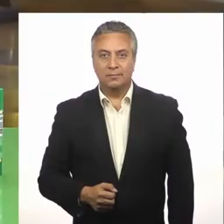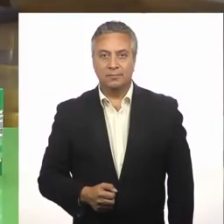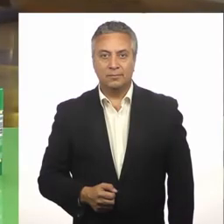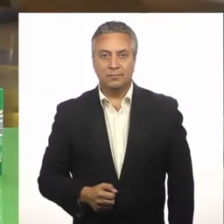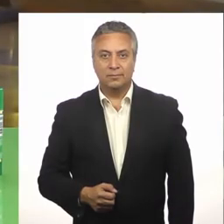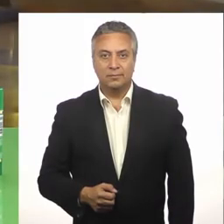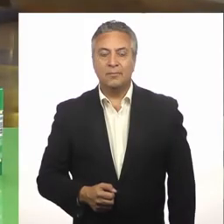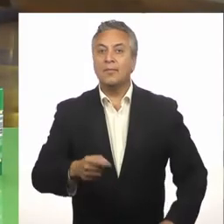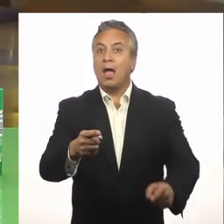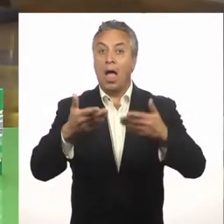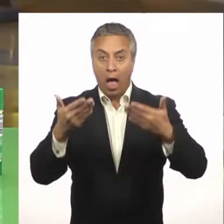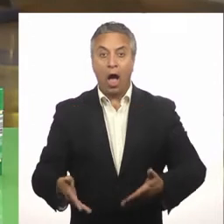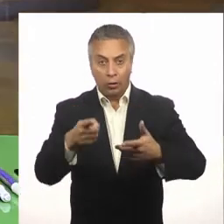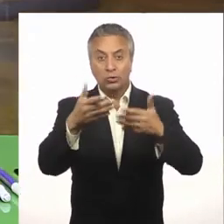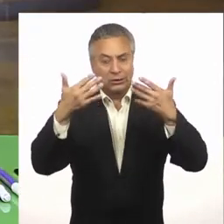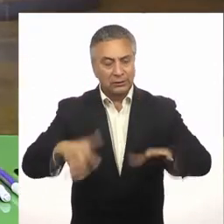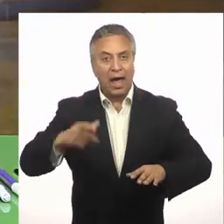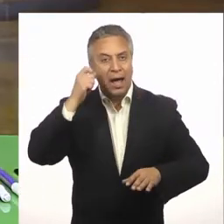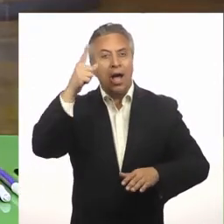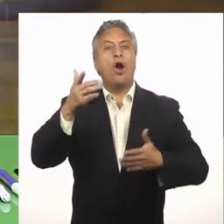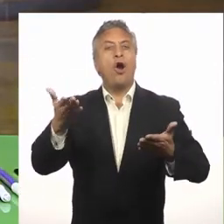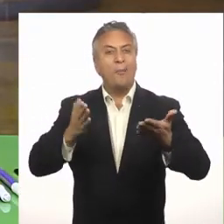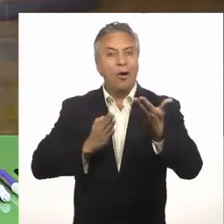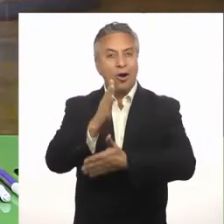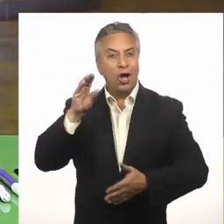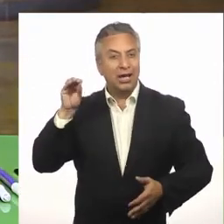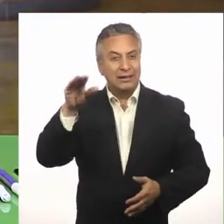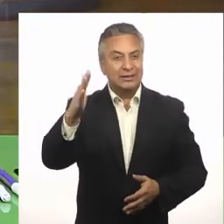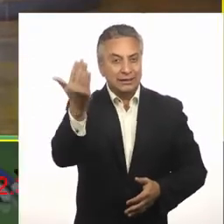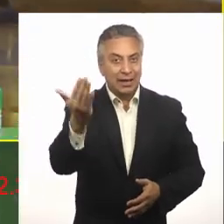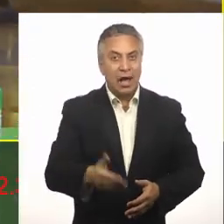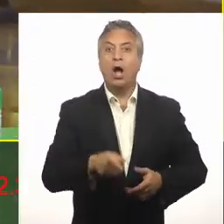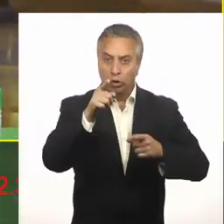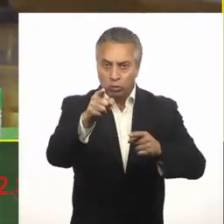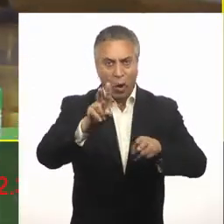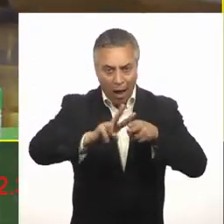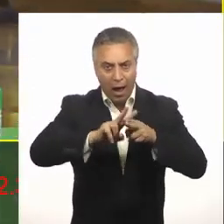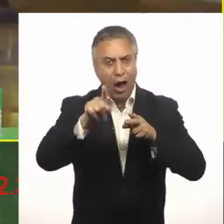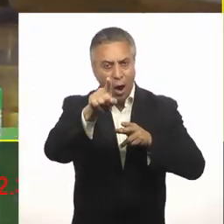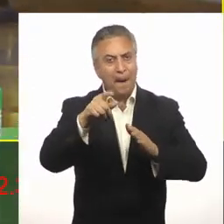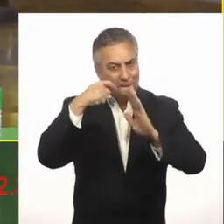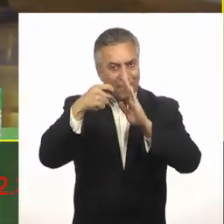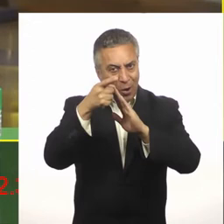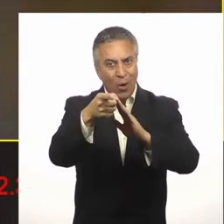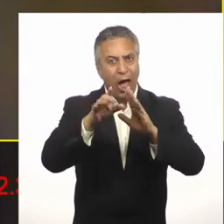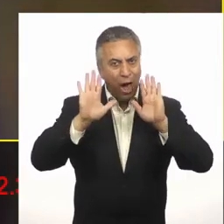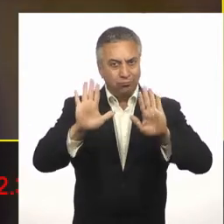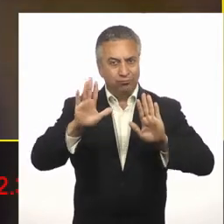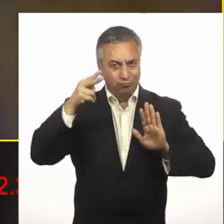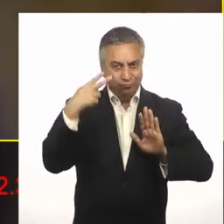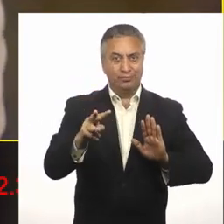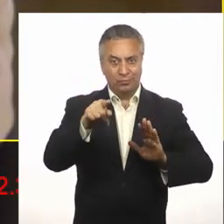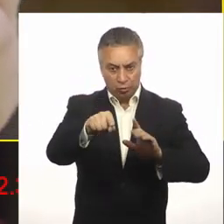Ahora que ya sabes cómo se originó el cine, te invito a crear tu propia película a través de este sencillo experimento.